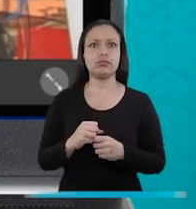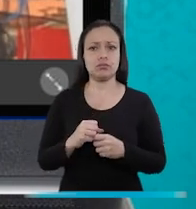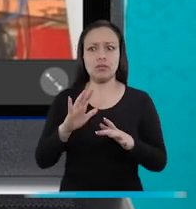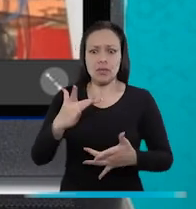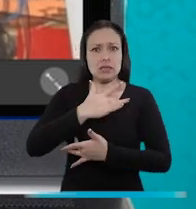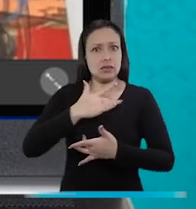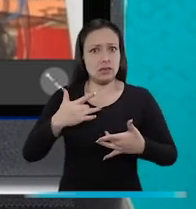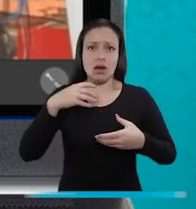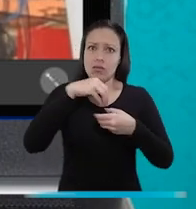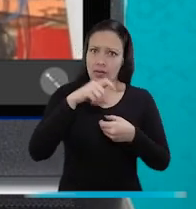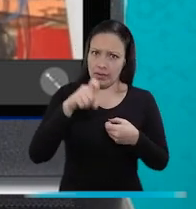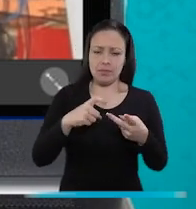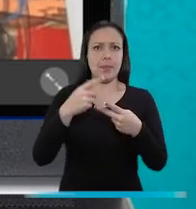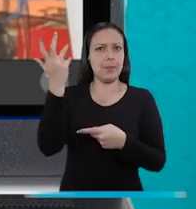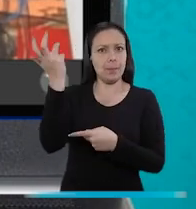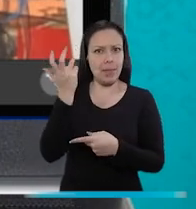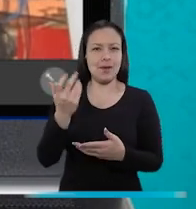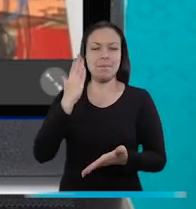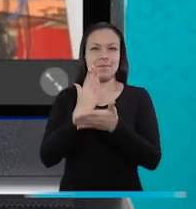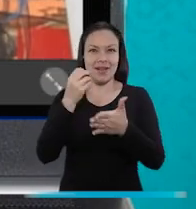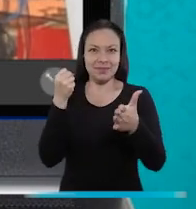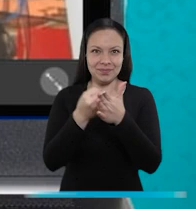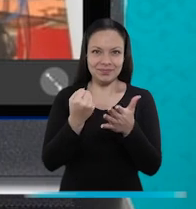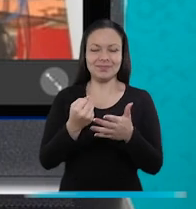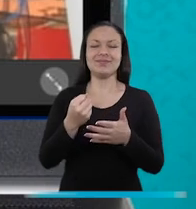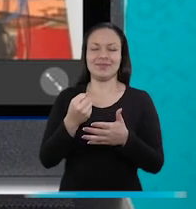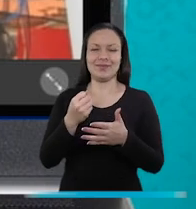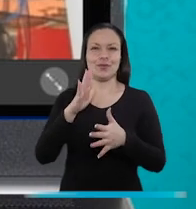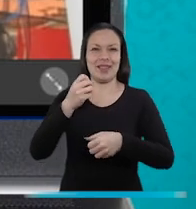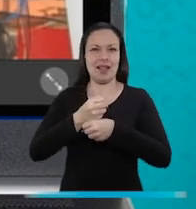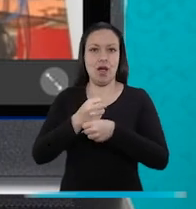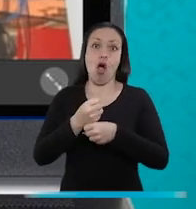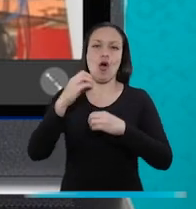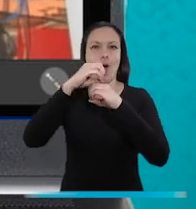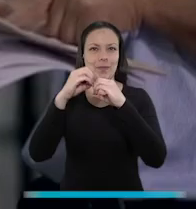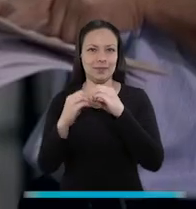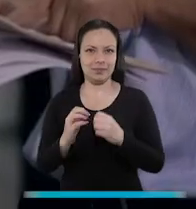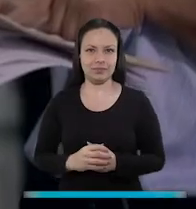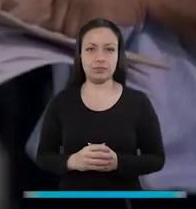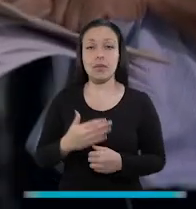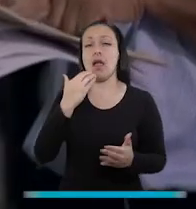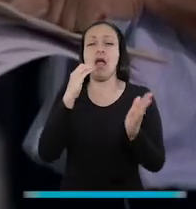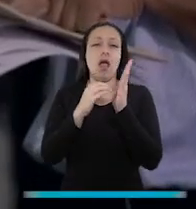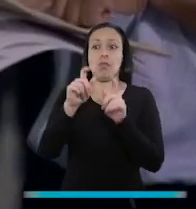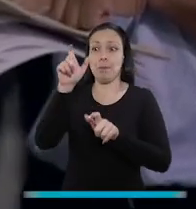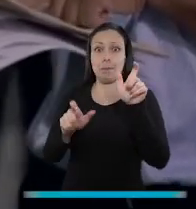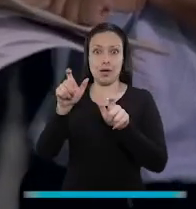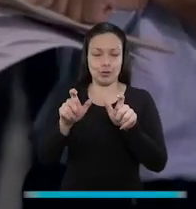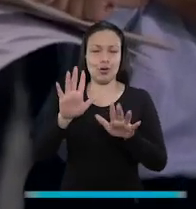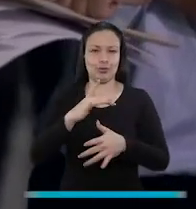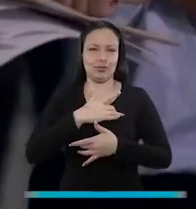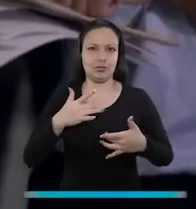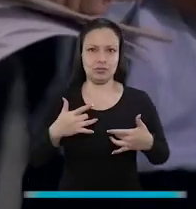con inclusión a salud, a pensiones, a riesgos laborales y por supuesto a cajas de compensación familiar. Cuando a un ciudadano